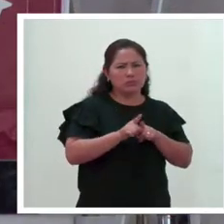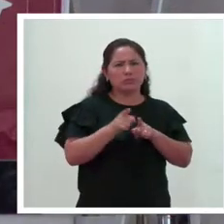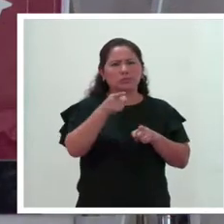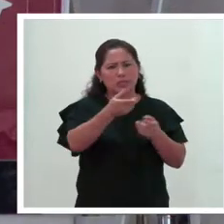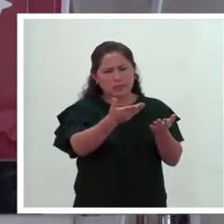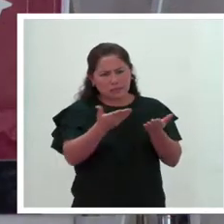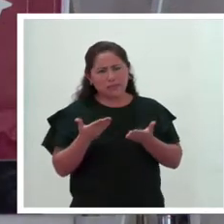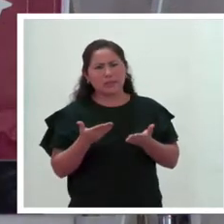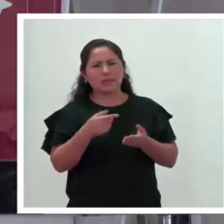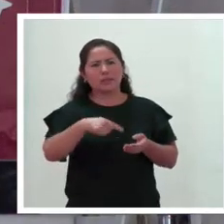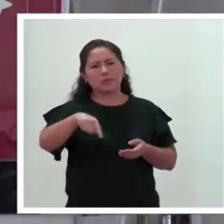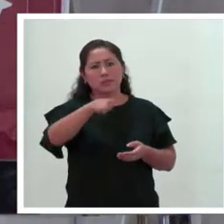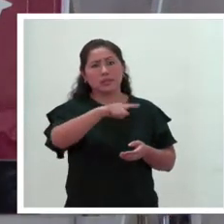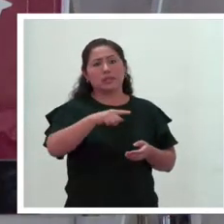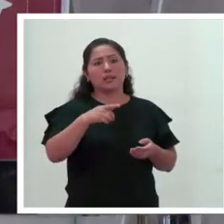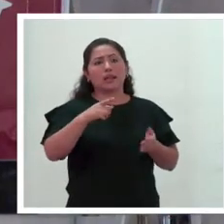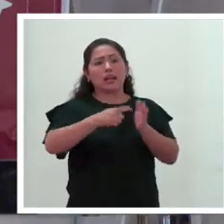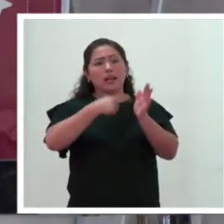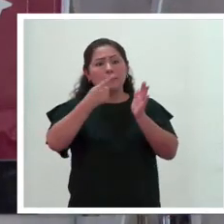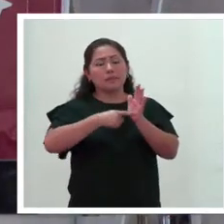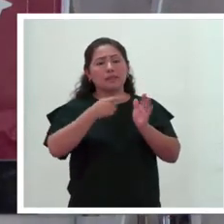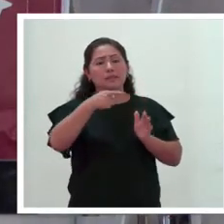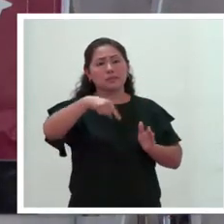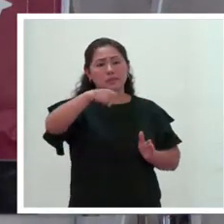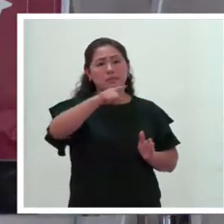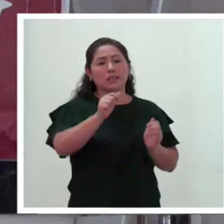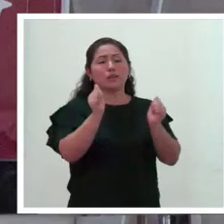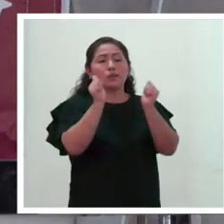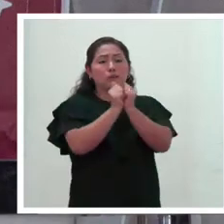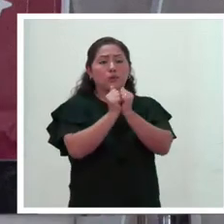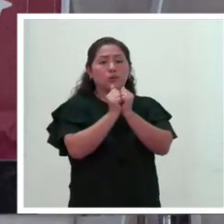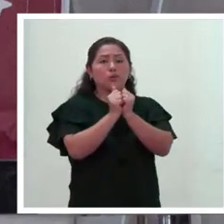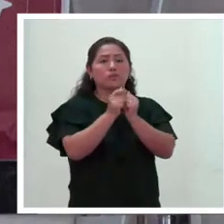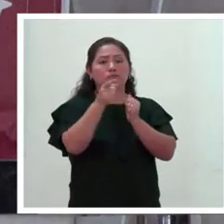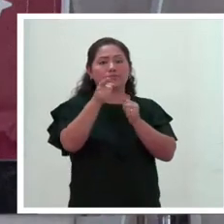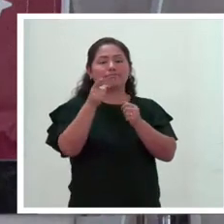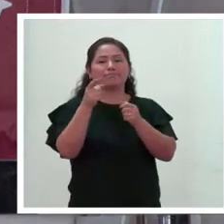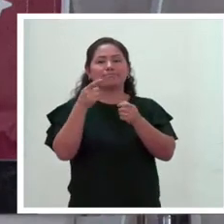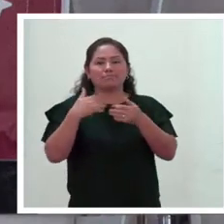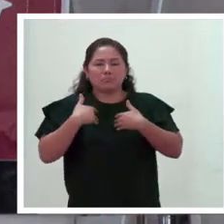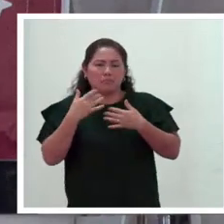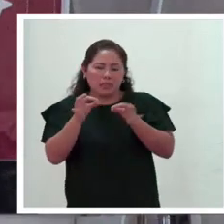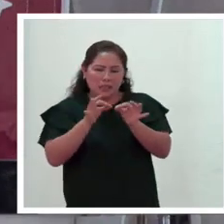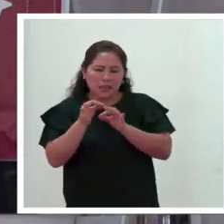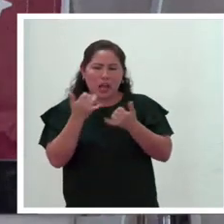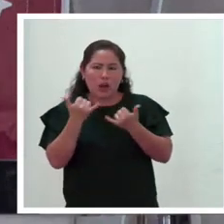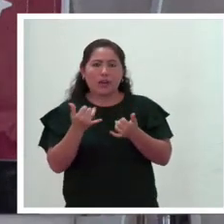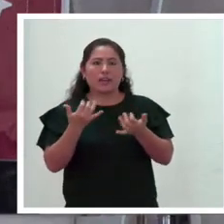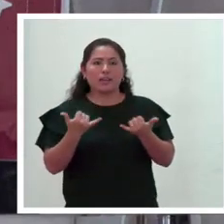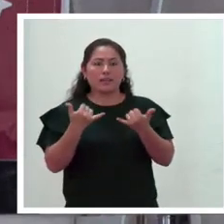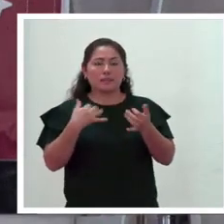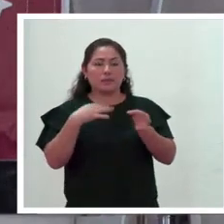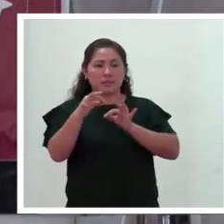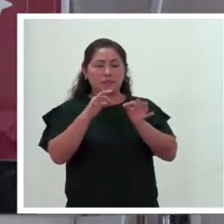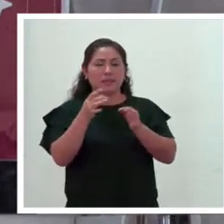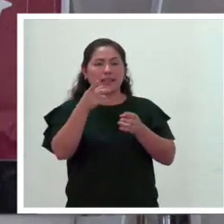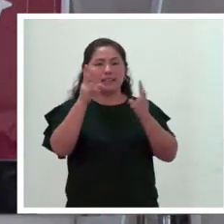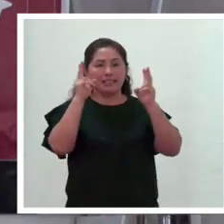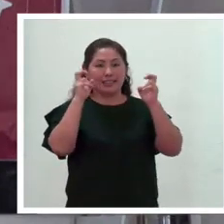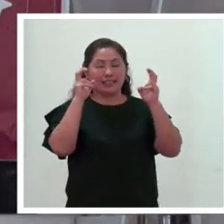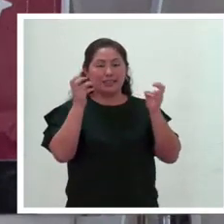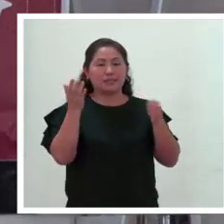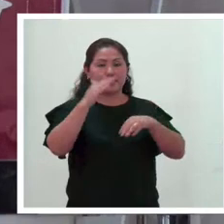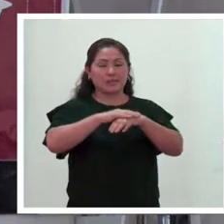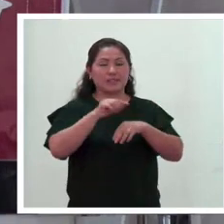le despide, a veces directamente o a veces con una simulación. Entonces, hoy día vamos a disertar eso, queridas